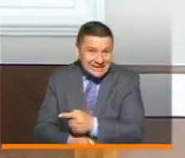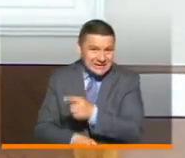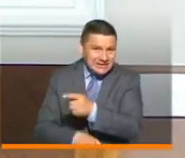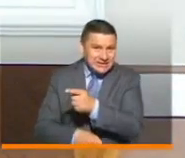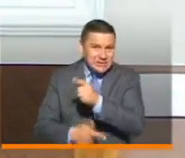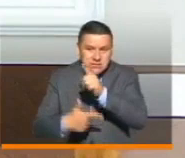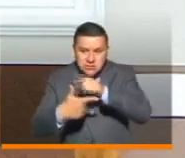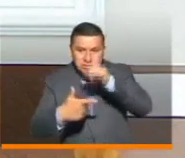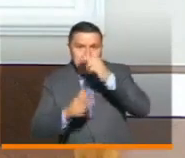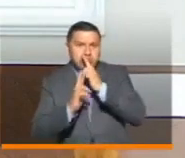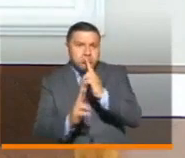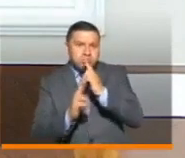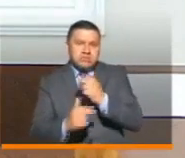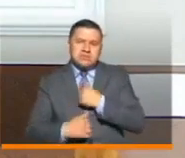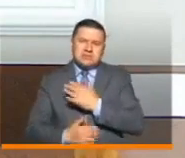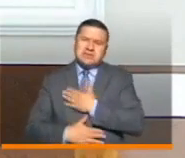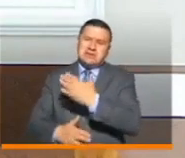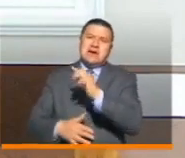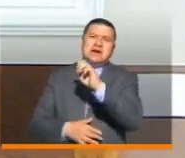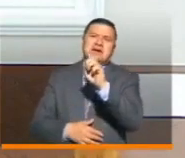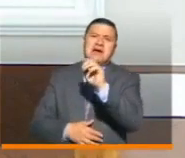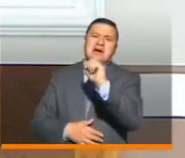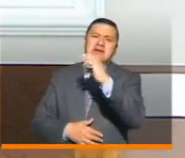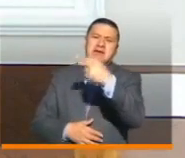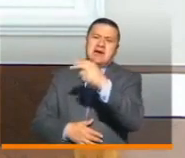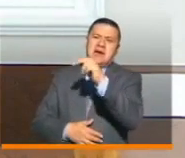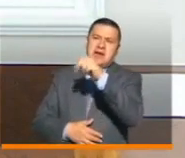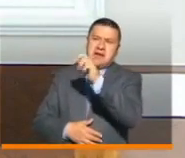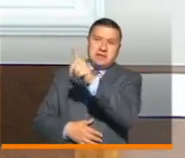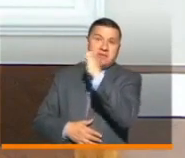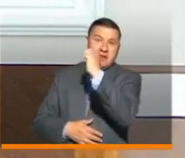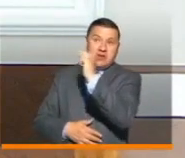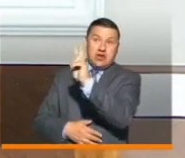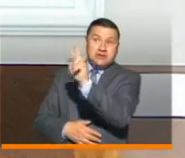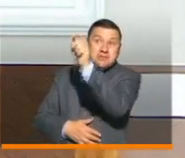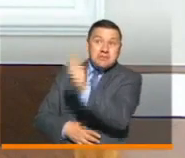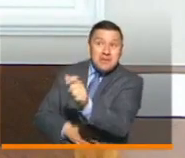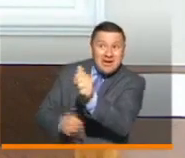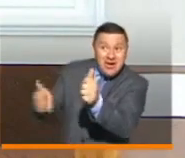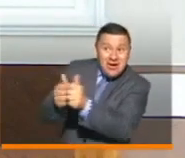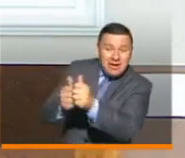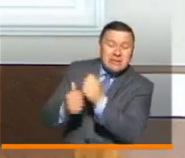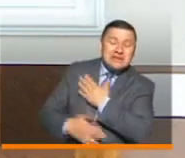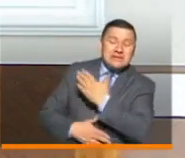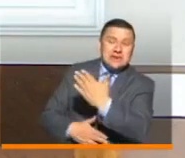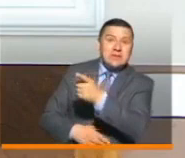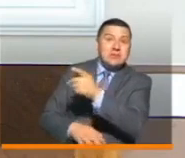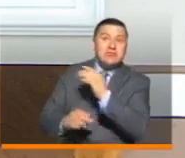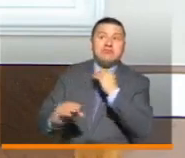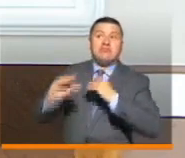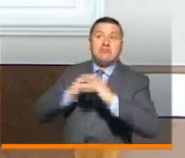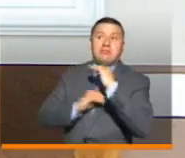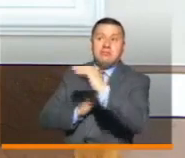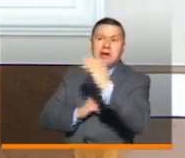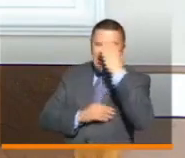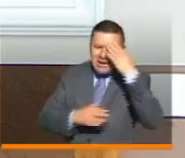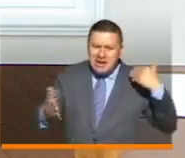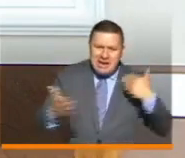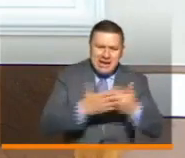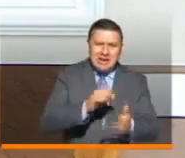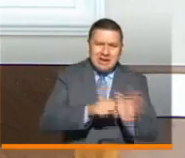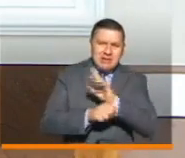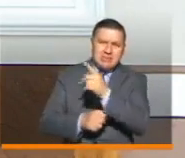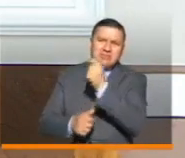hacer ese balance, y además le envío un saludo a Sacha y a Nacira, dos beneficiarias que también han tenido sugiros extraordinarios a lo largo de esta pandemia,